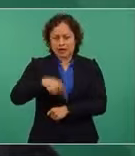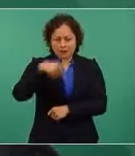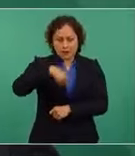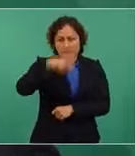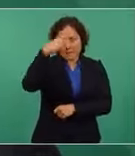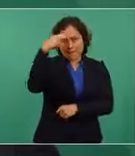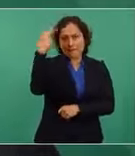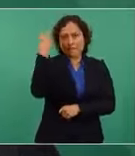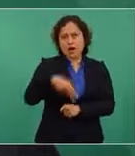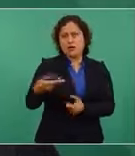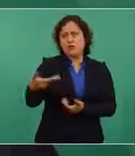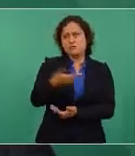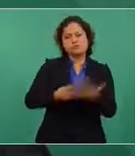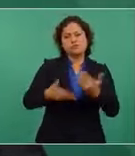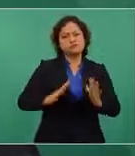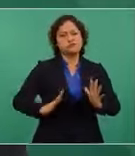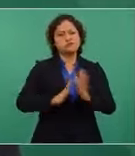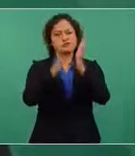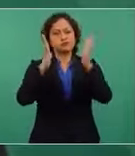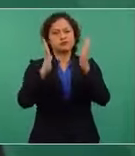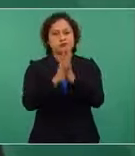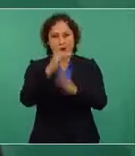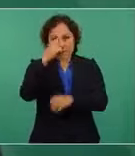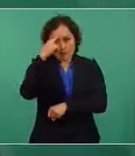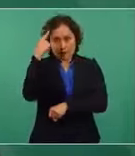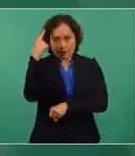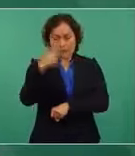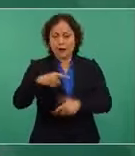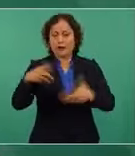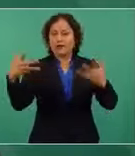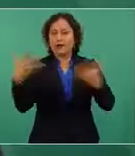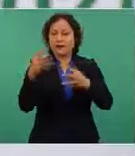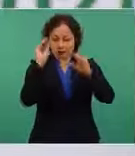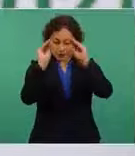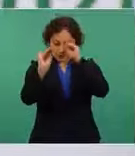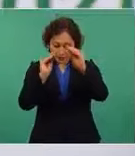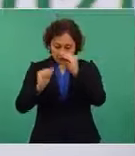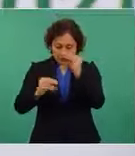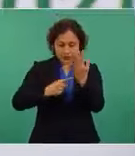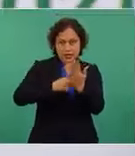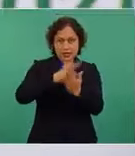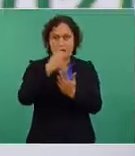participar en la elaboración del plan que se comentó, que el presidente propuso